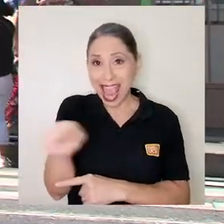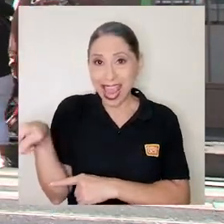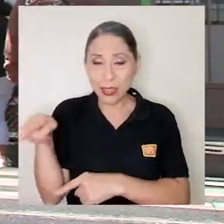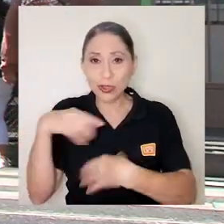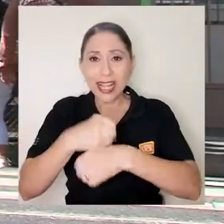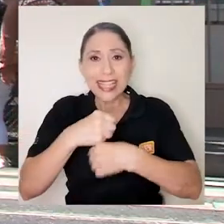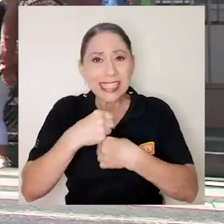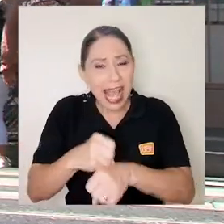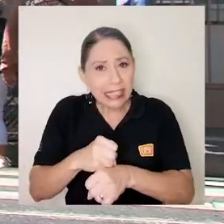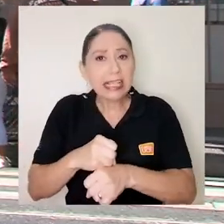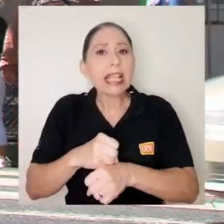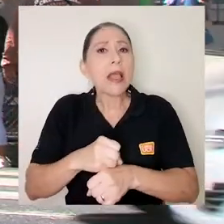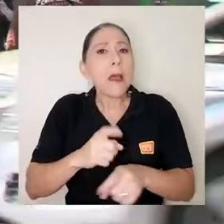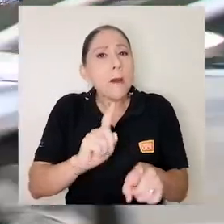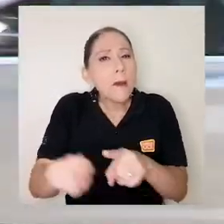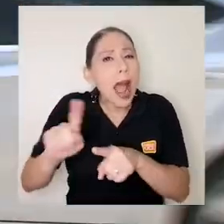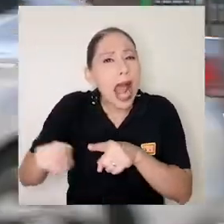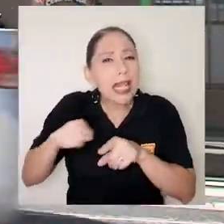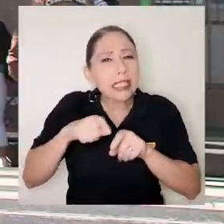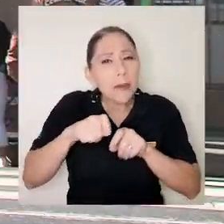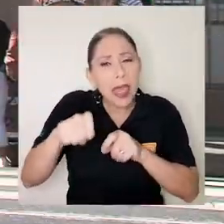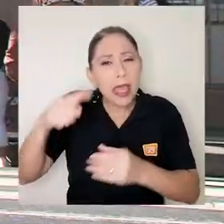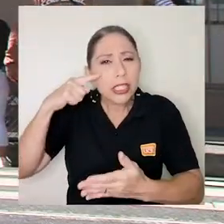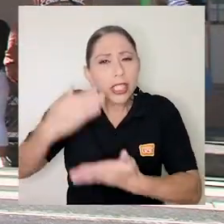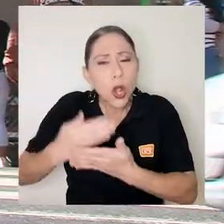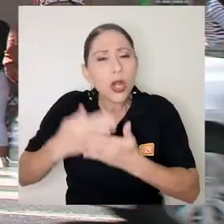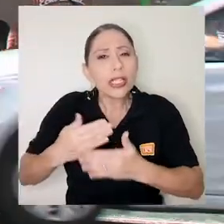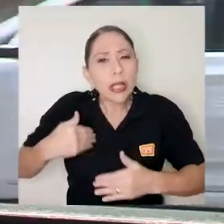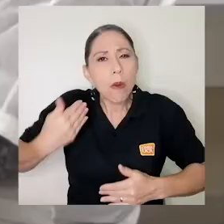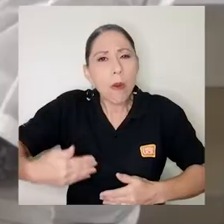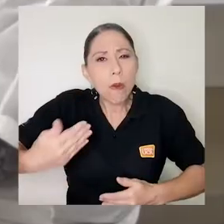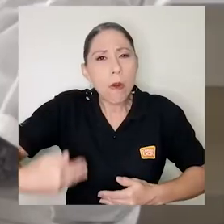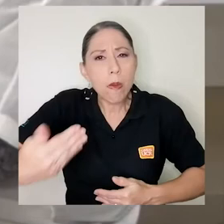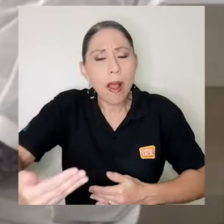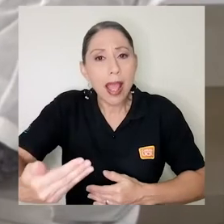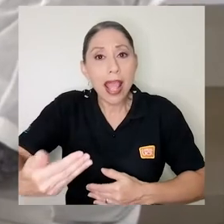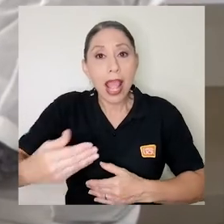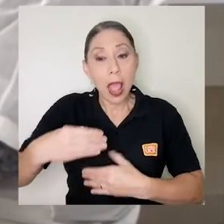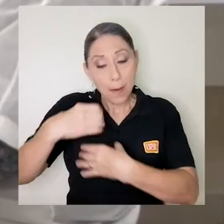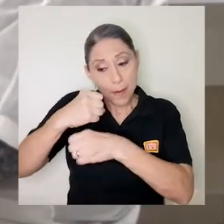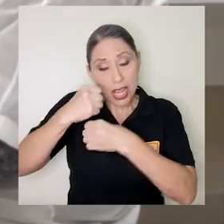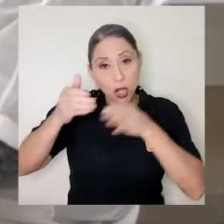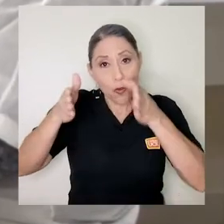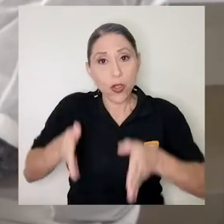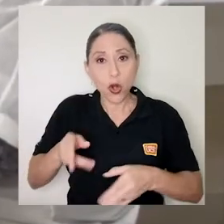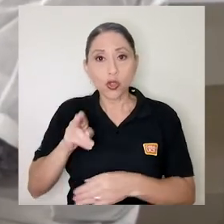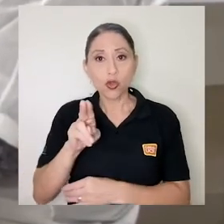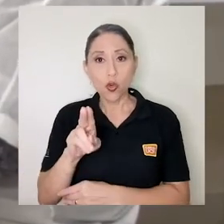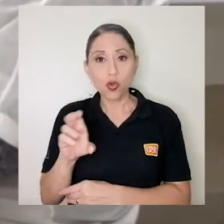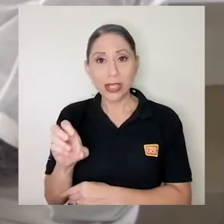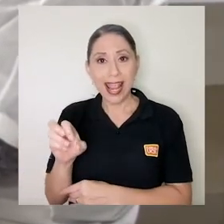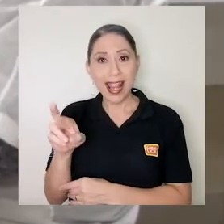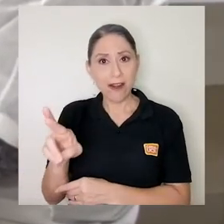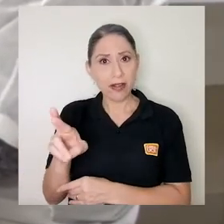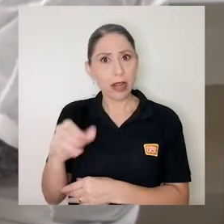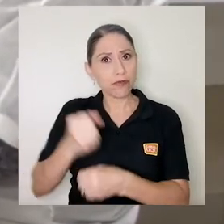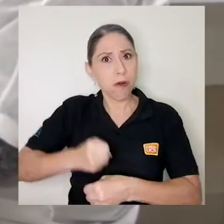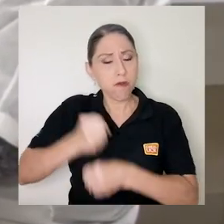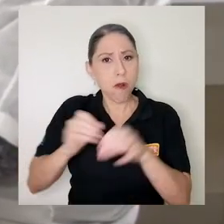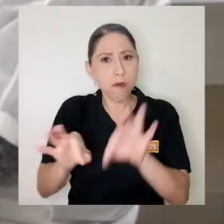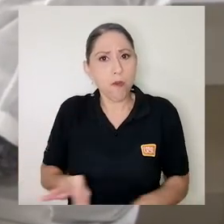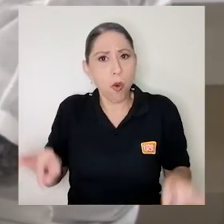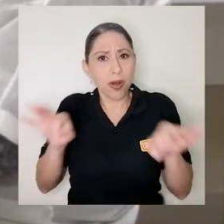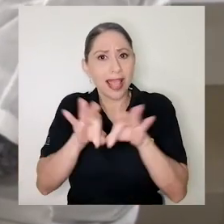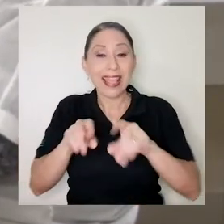y a ellos se les realizan periódicamente varias mediciones. La labor que realizan los microbiólogos de la UCR es muy